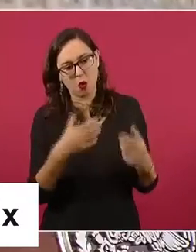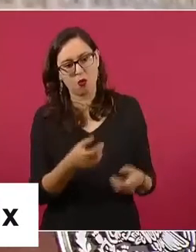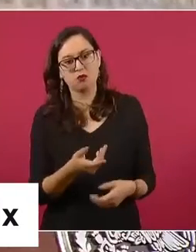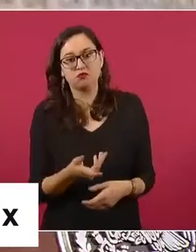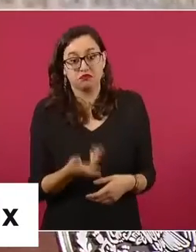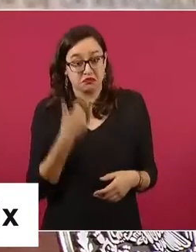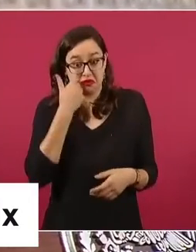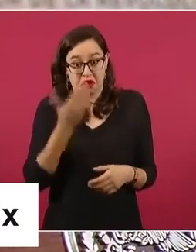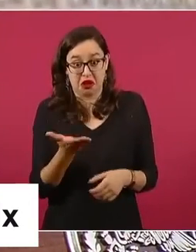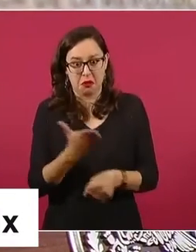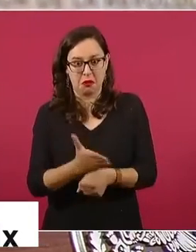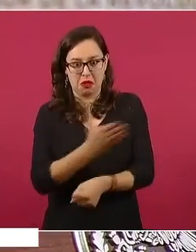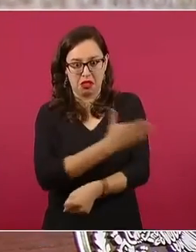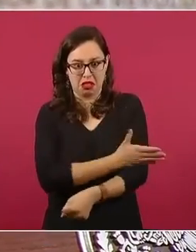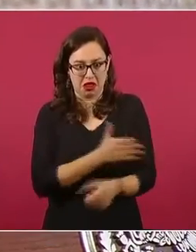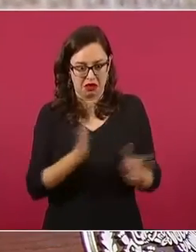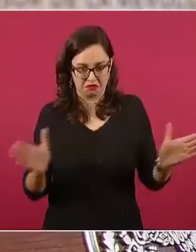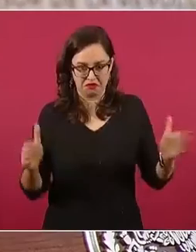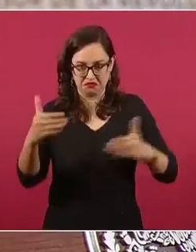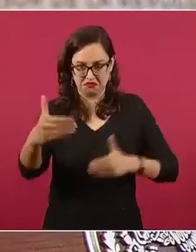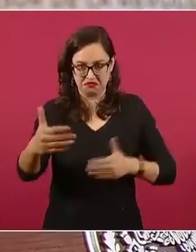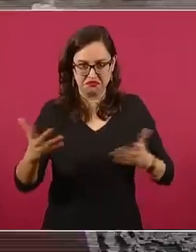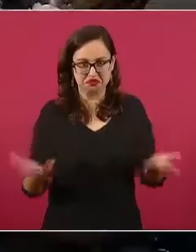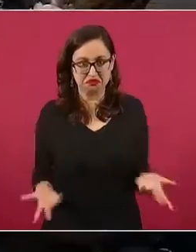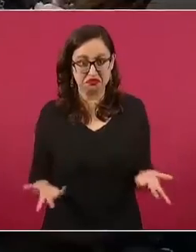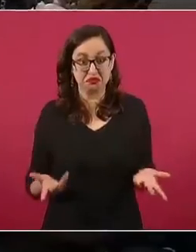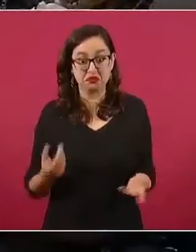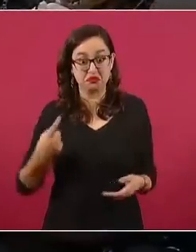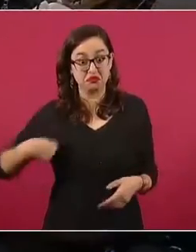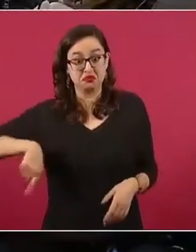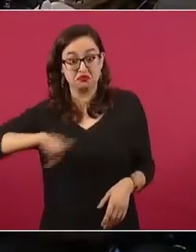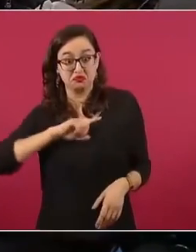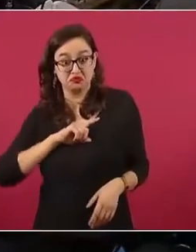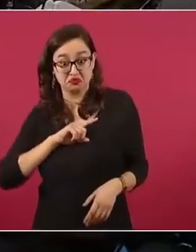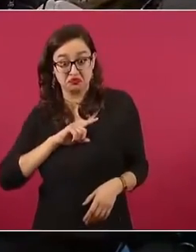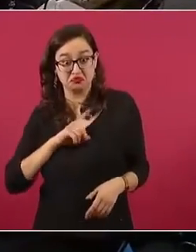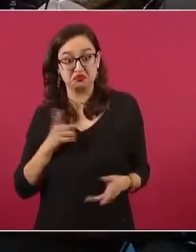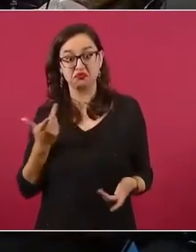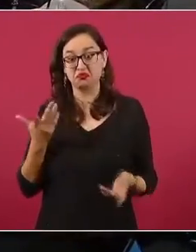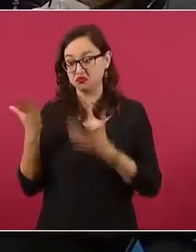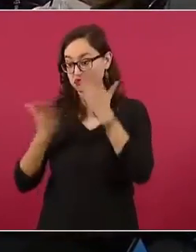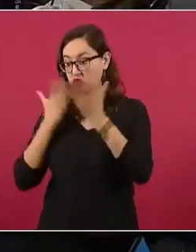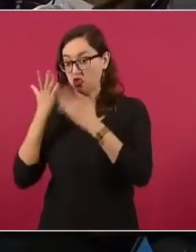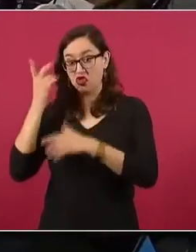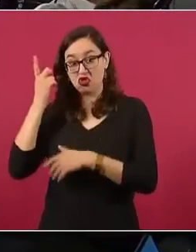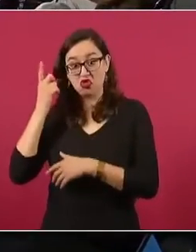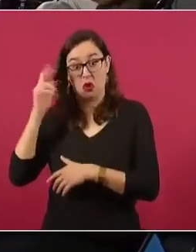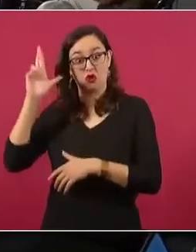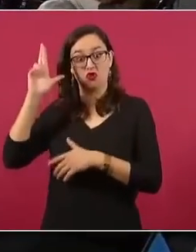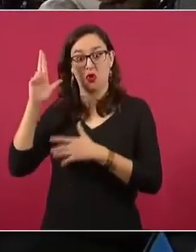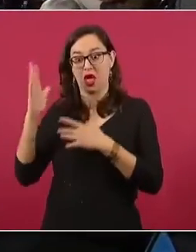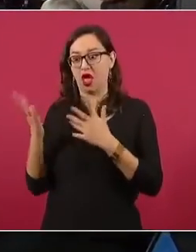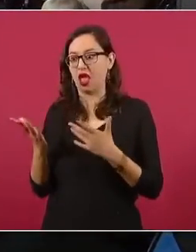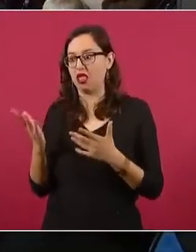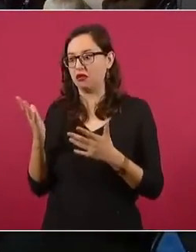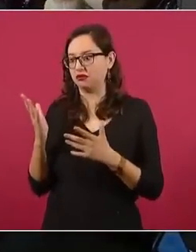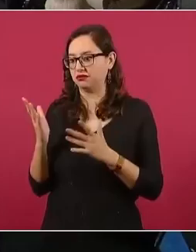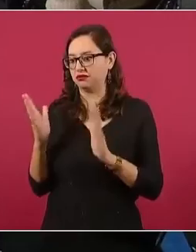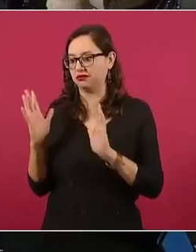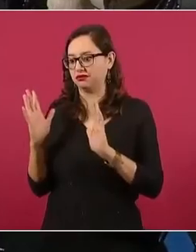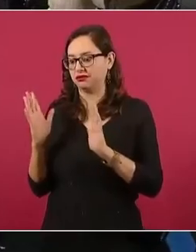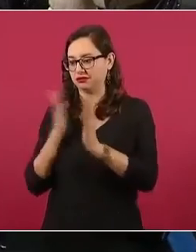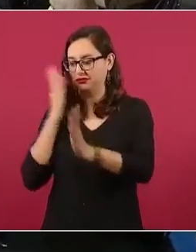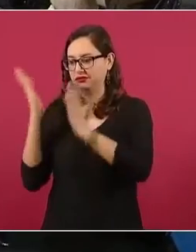cualquiera de nosotros puede tener doctorado en ciencias